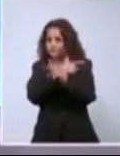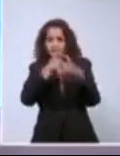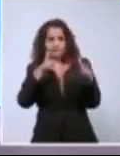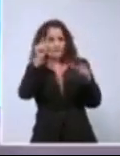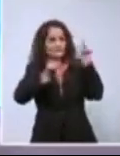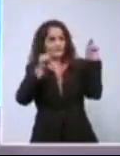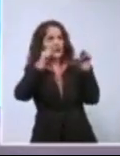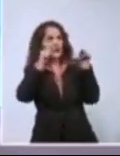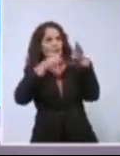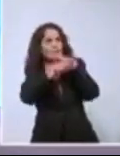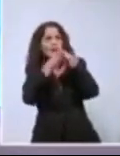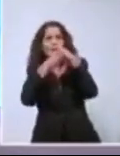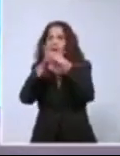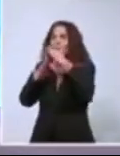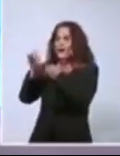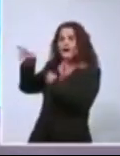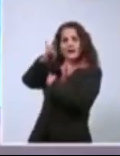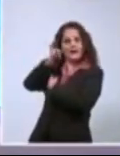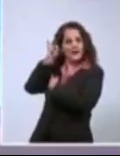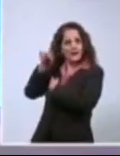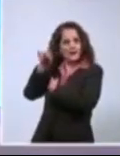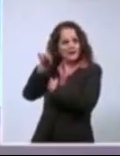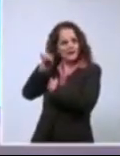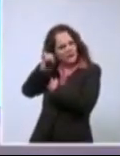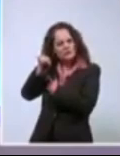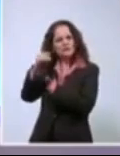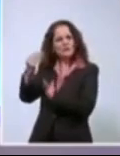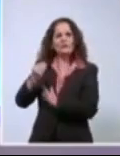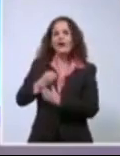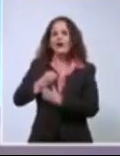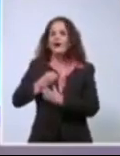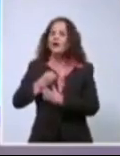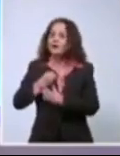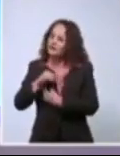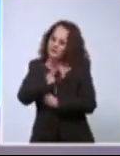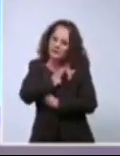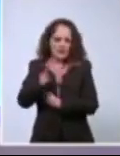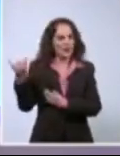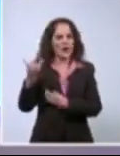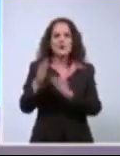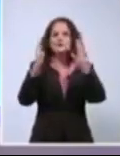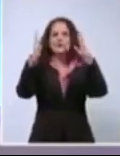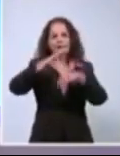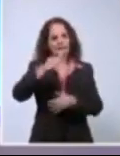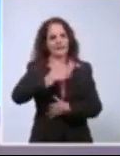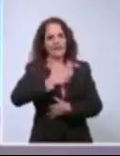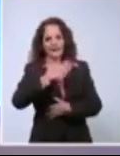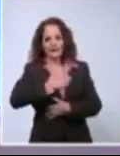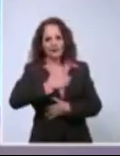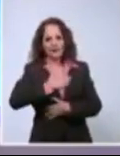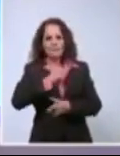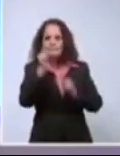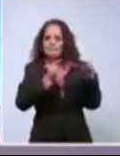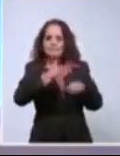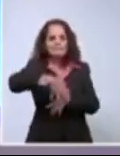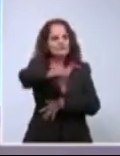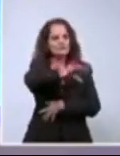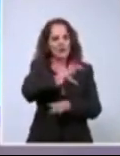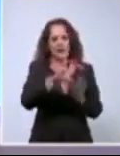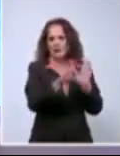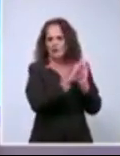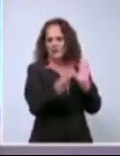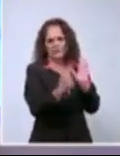utilizado así, rebasa o no los límites de esos derechos que efectivamente tenemos todos en nuestra Constitución.